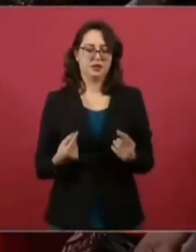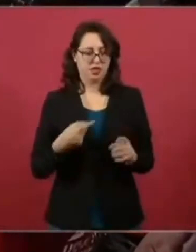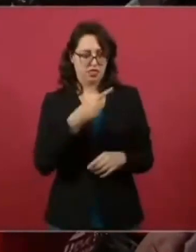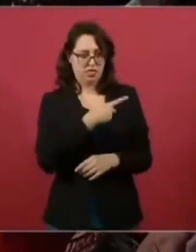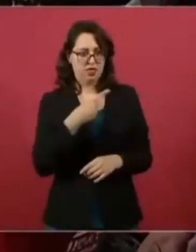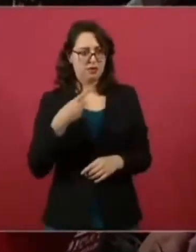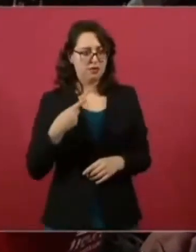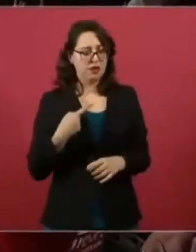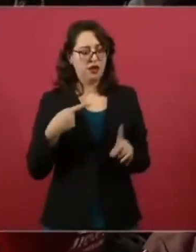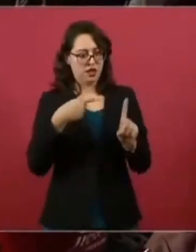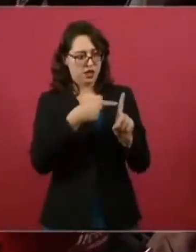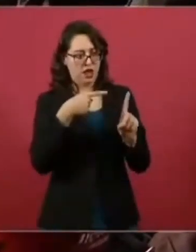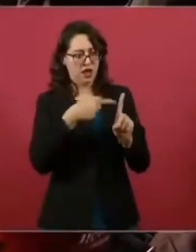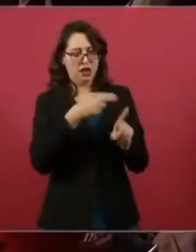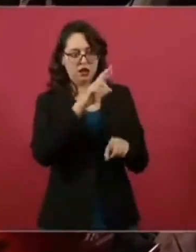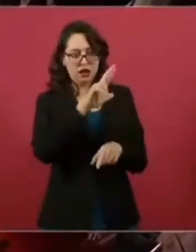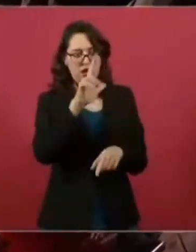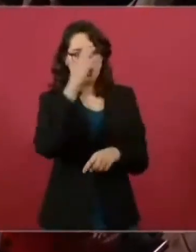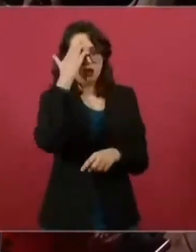eso está mal